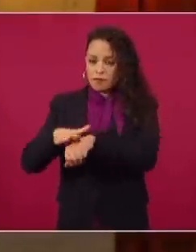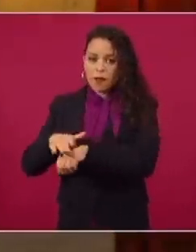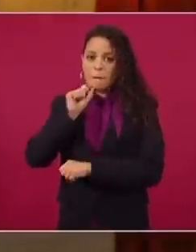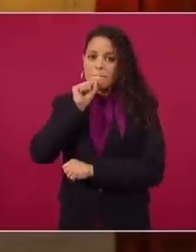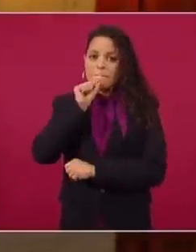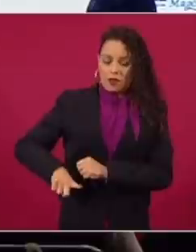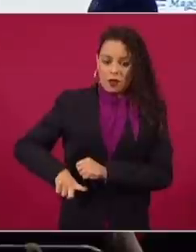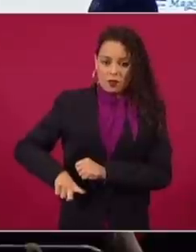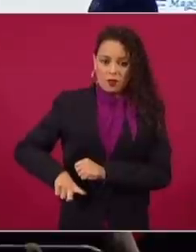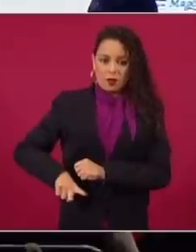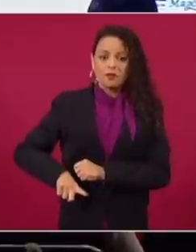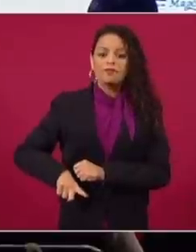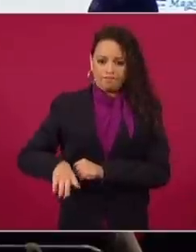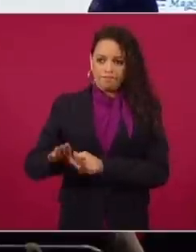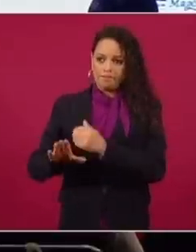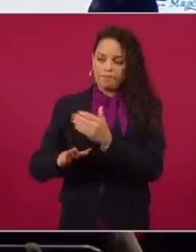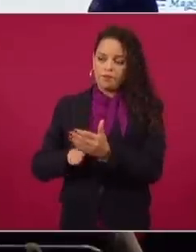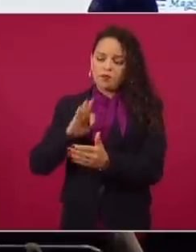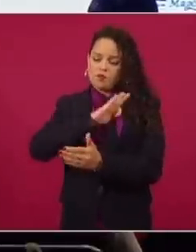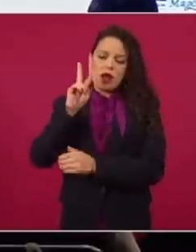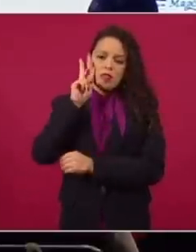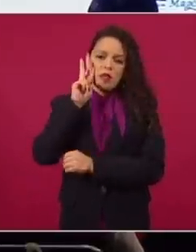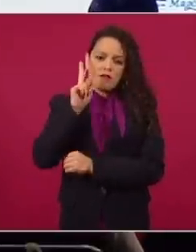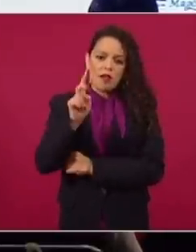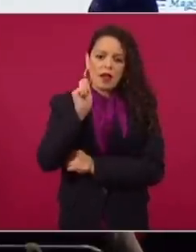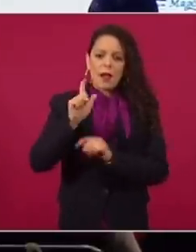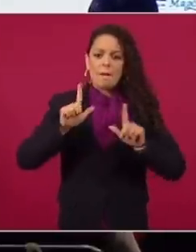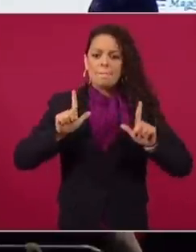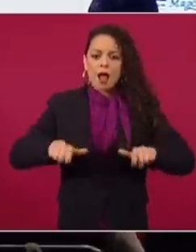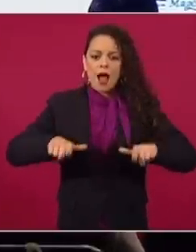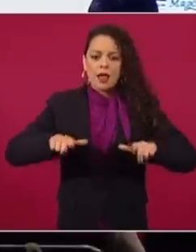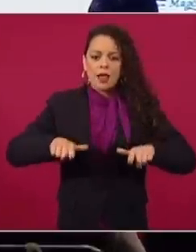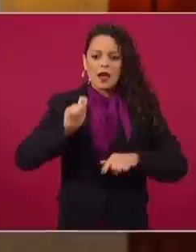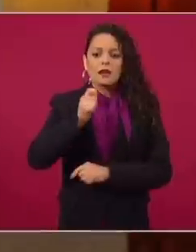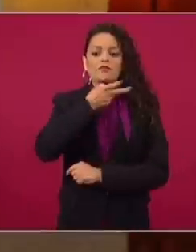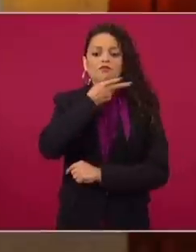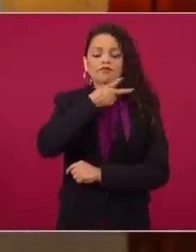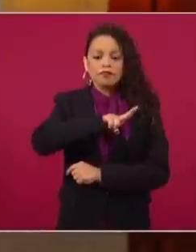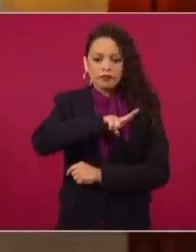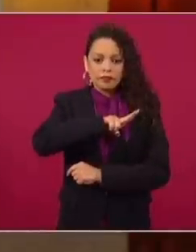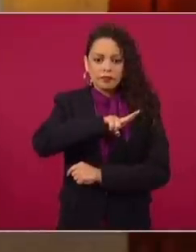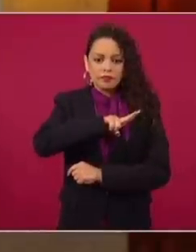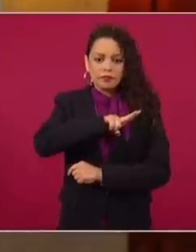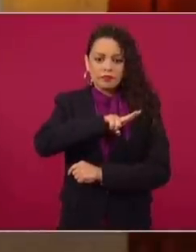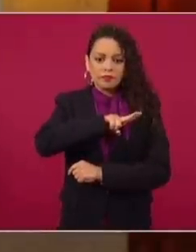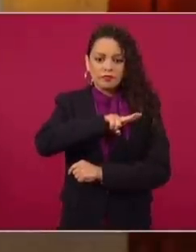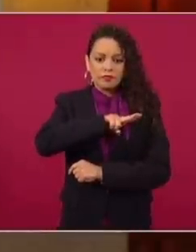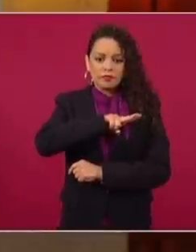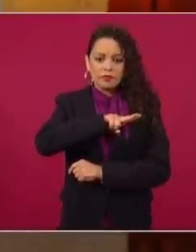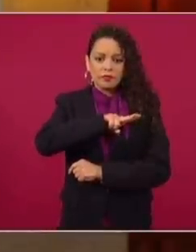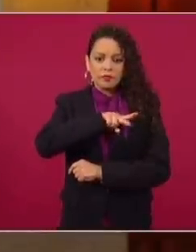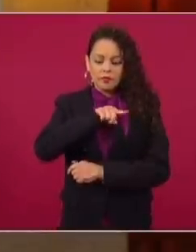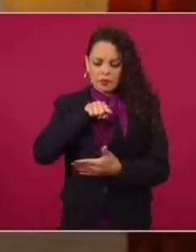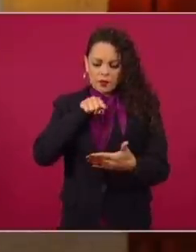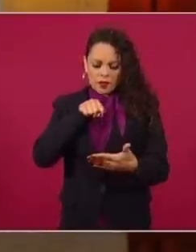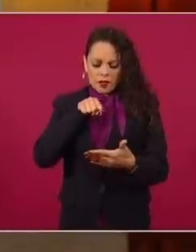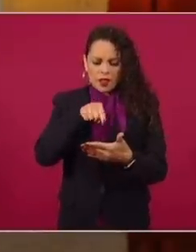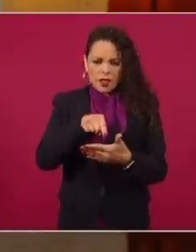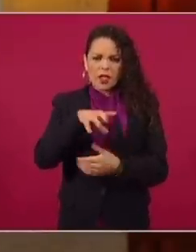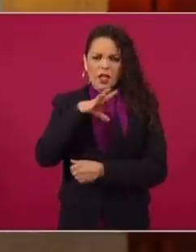detractores de este gobierno, a que visiten la página electrónica de Petróleos Mexicanos en donde van a encontrar un micrositio